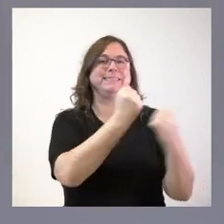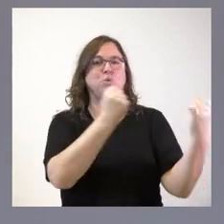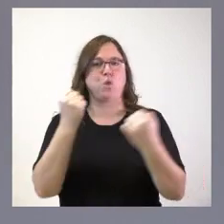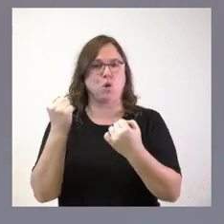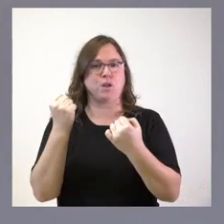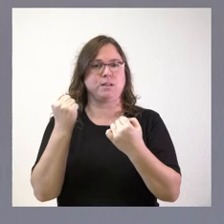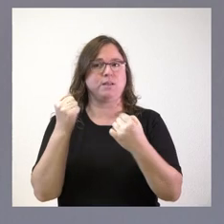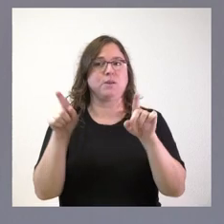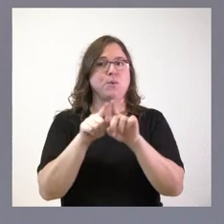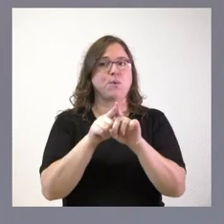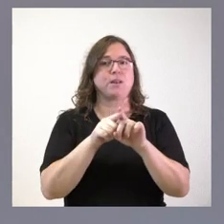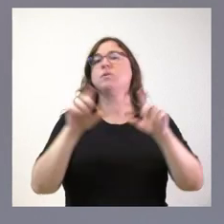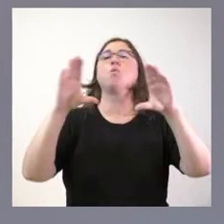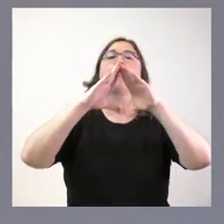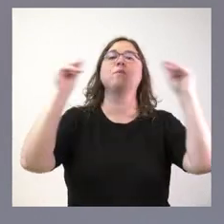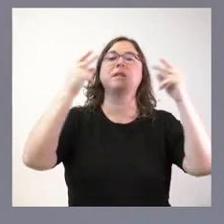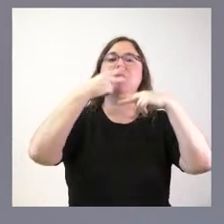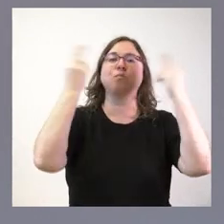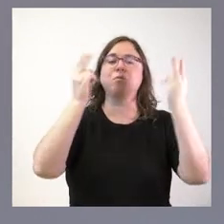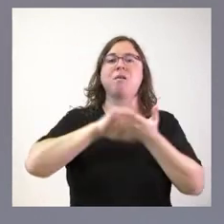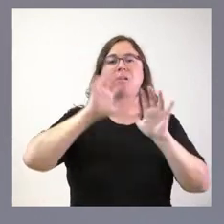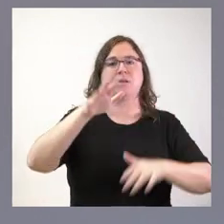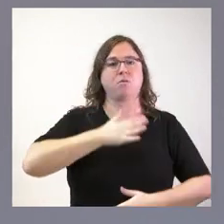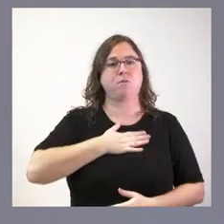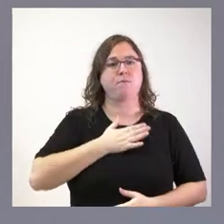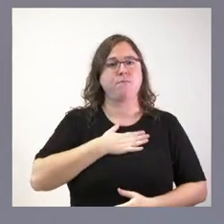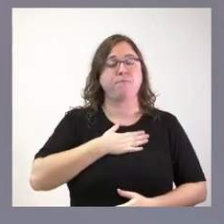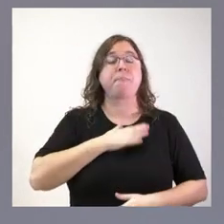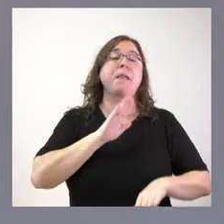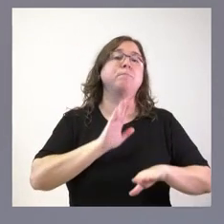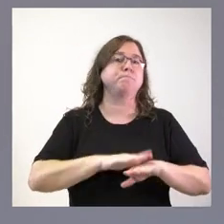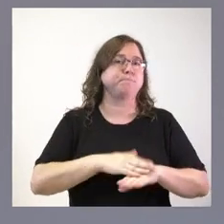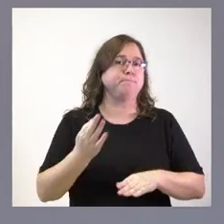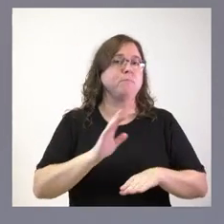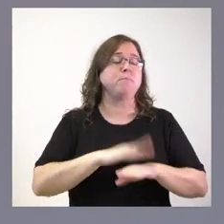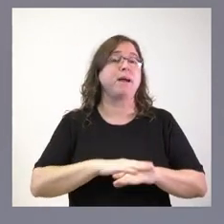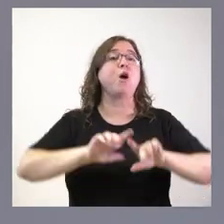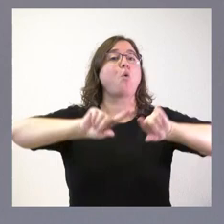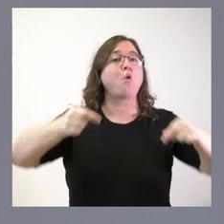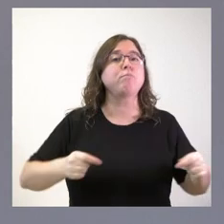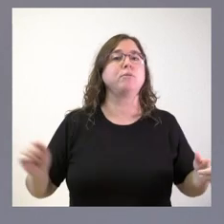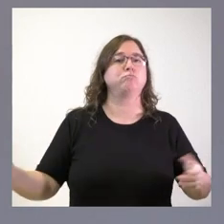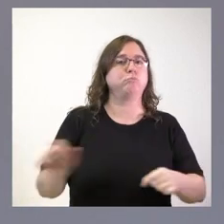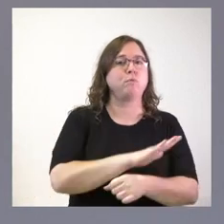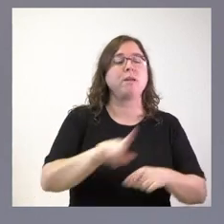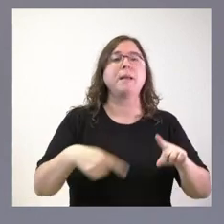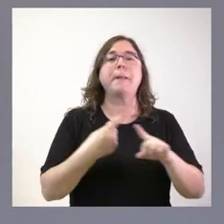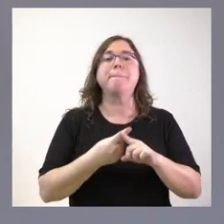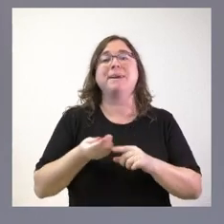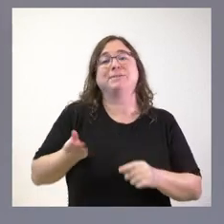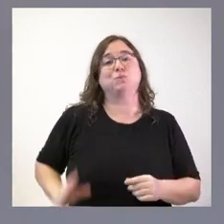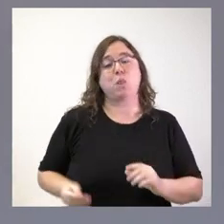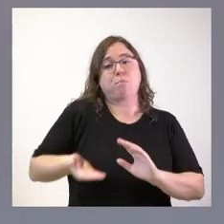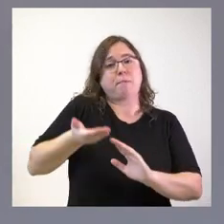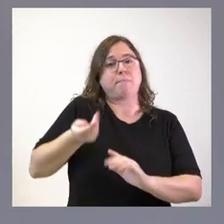universidades públicas de nuestra comunidad autónoma, tanto para abordar estos convenios colectivos como los incrementos salariales,